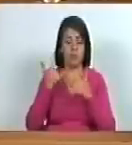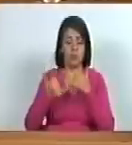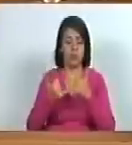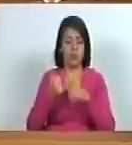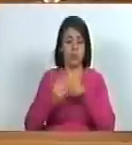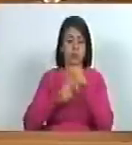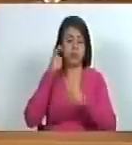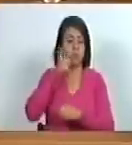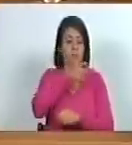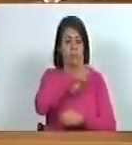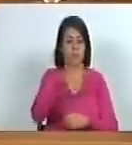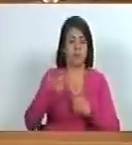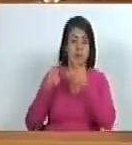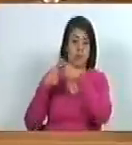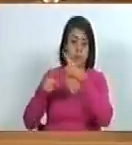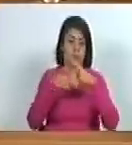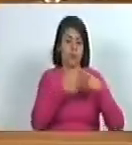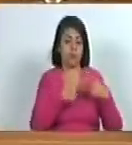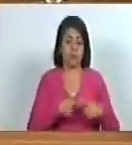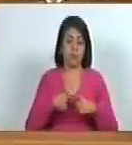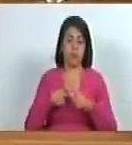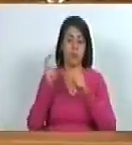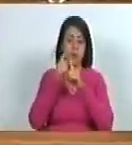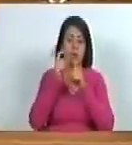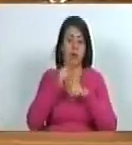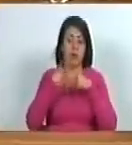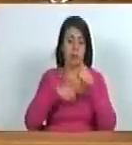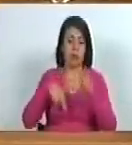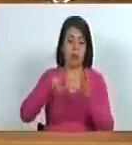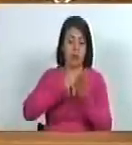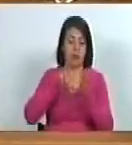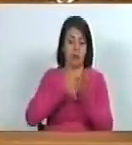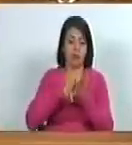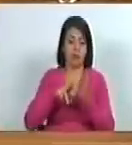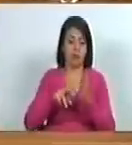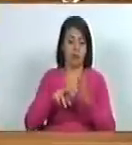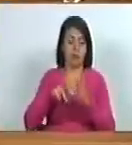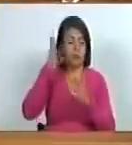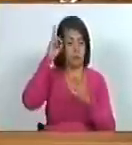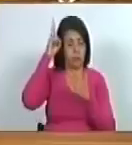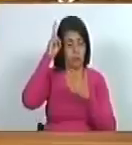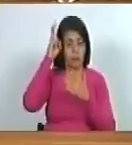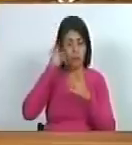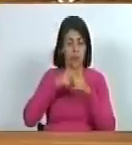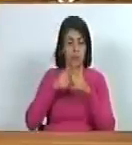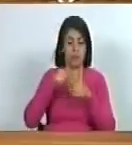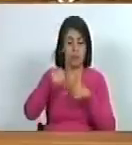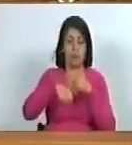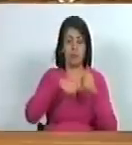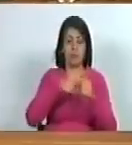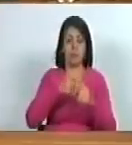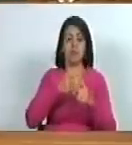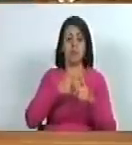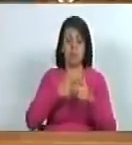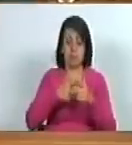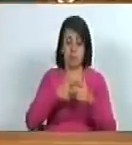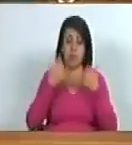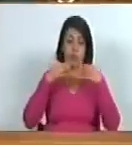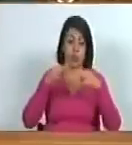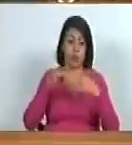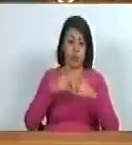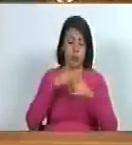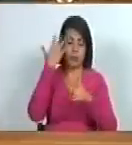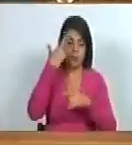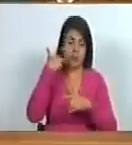de ser un pueblo diverso en expresiones repito desde lo indígena desde lo hispano y sobre todo